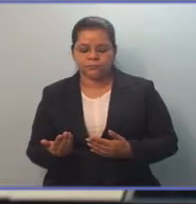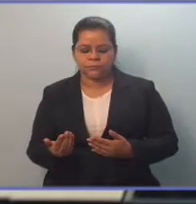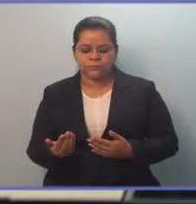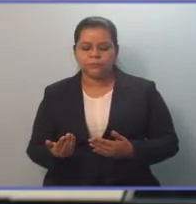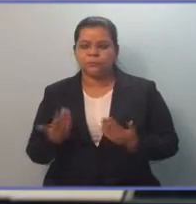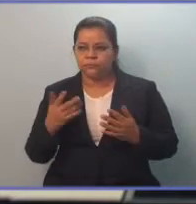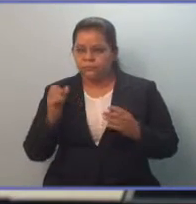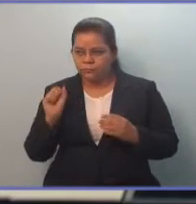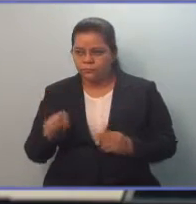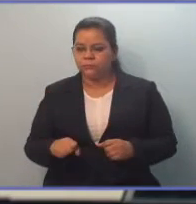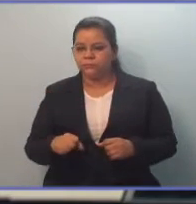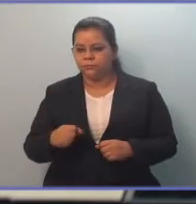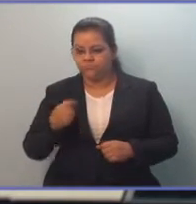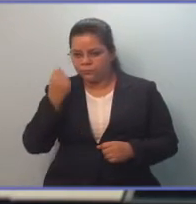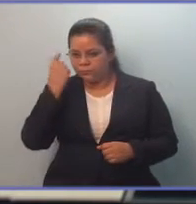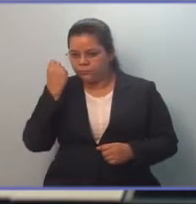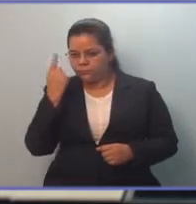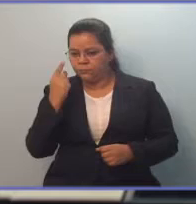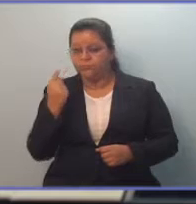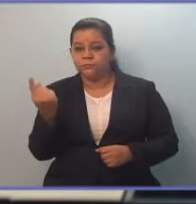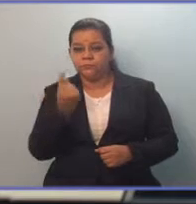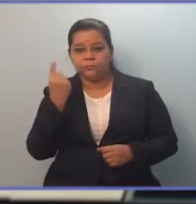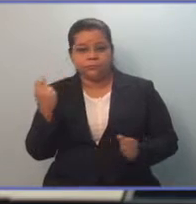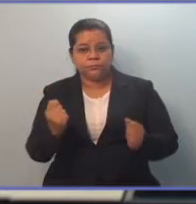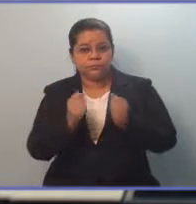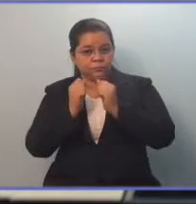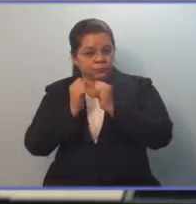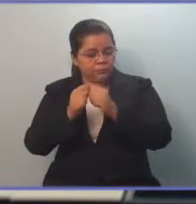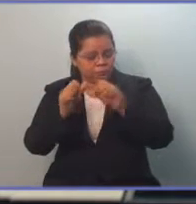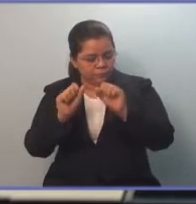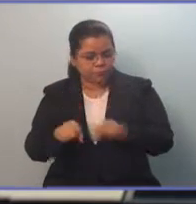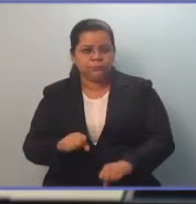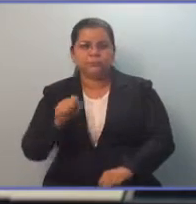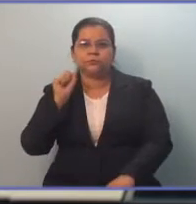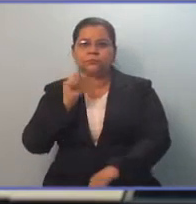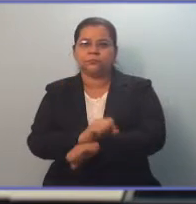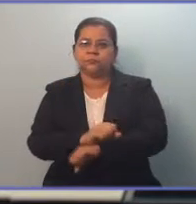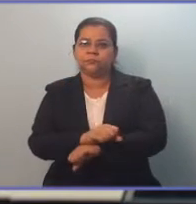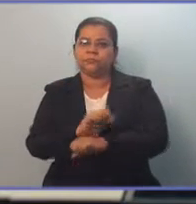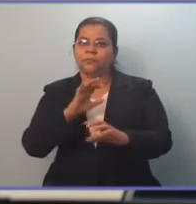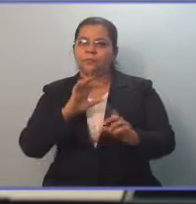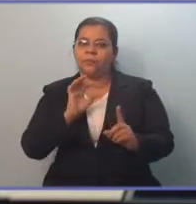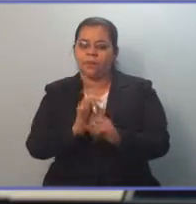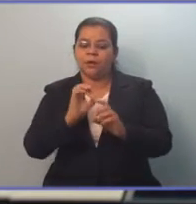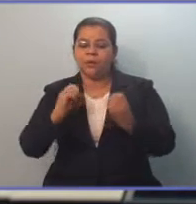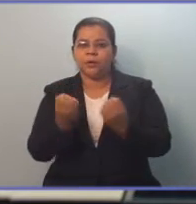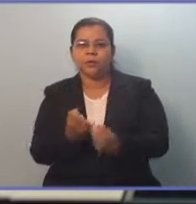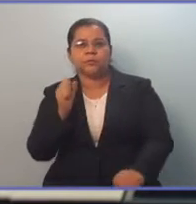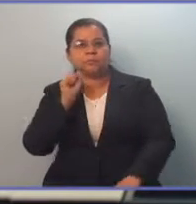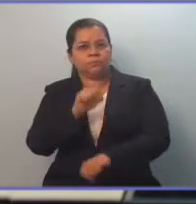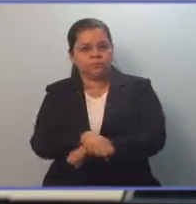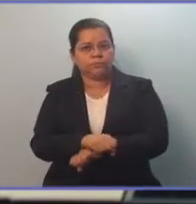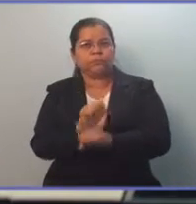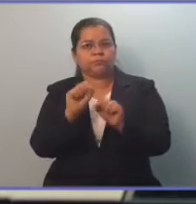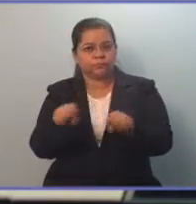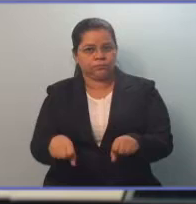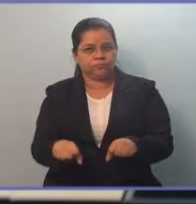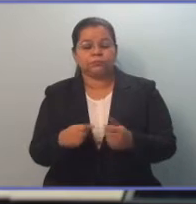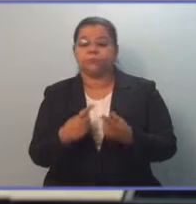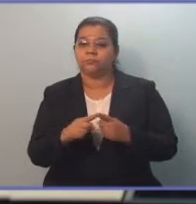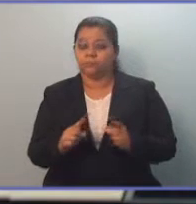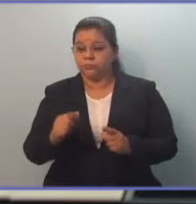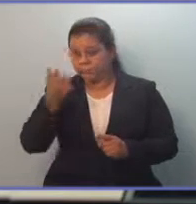entender que solo unidos podemos derrotar al crimen organizado. Por eso me parece